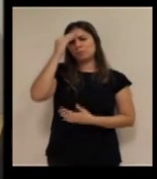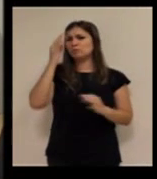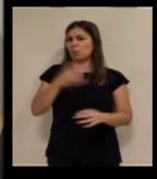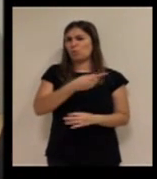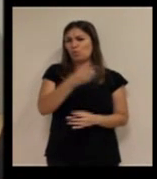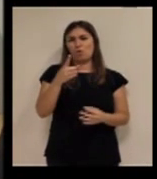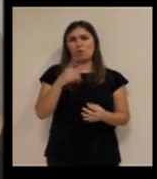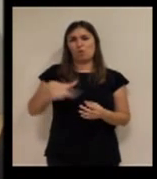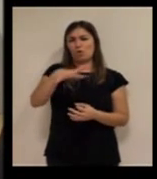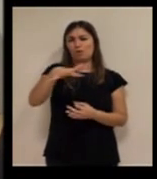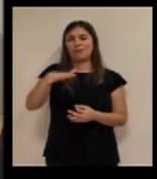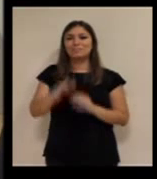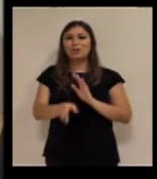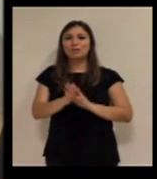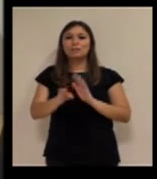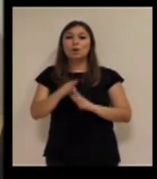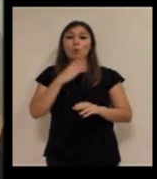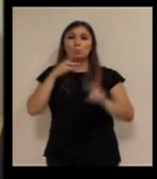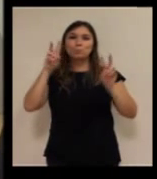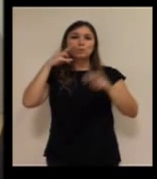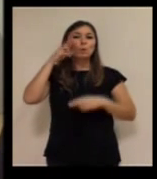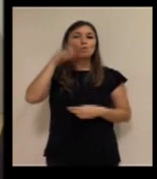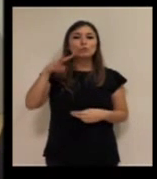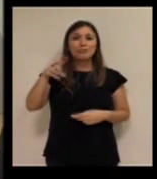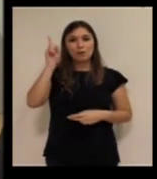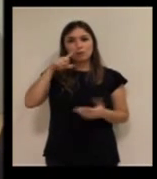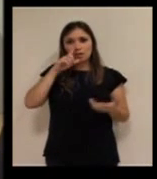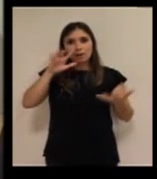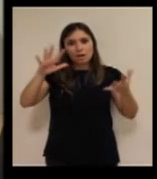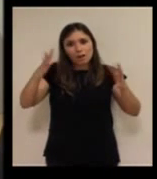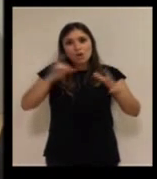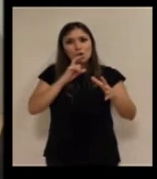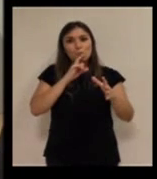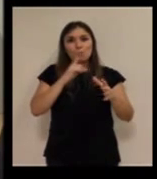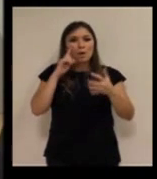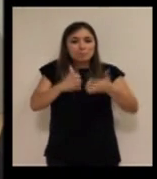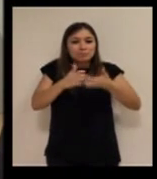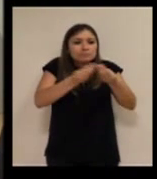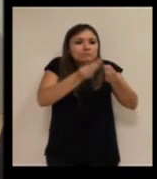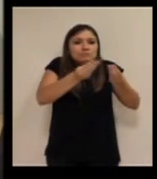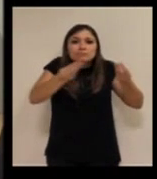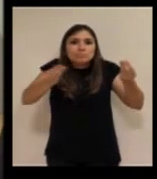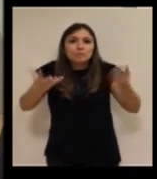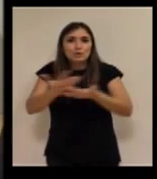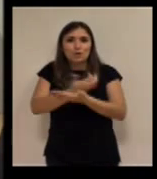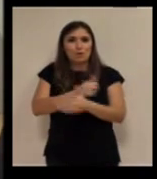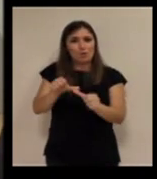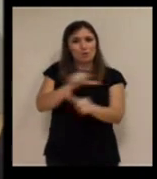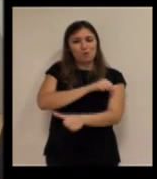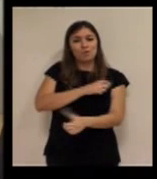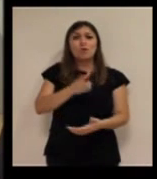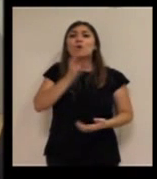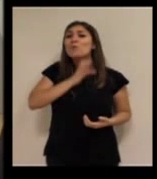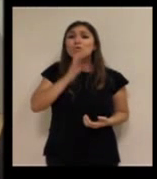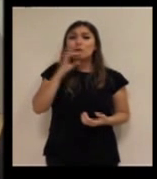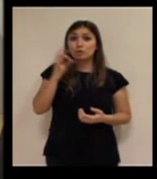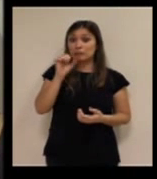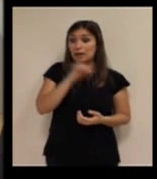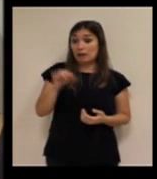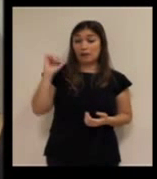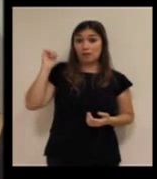tendréis, Pues mantenemos el pequeño museo de cómo ha evolucionado, ¿no? Y es curioso cómo en estos años